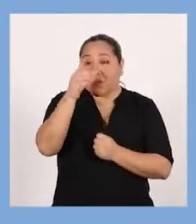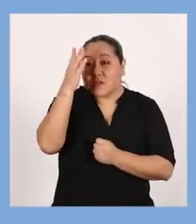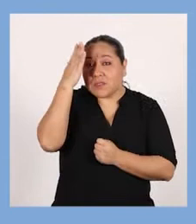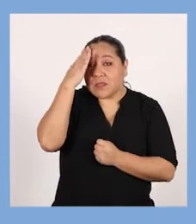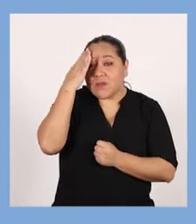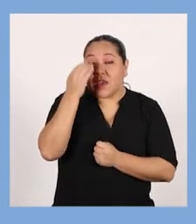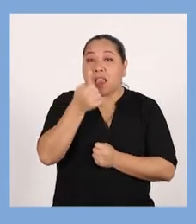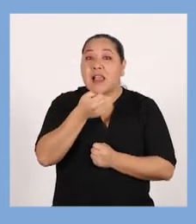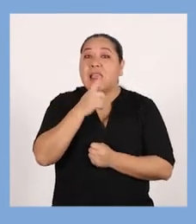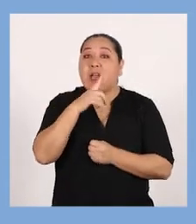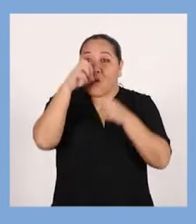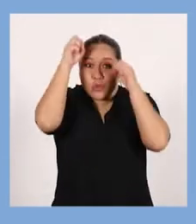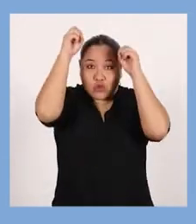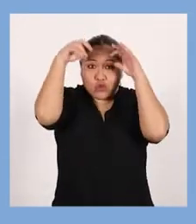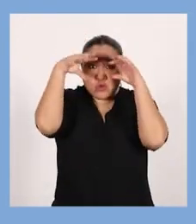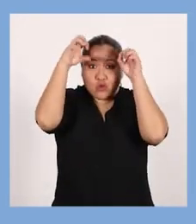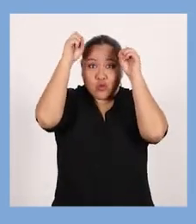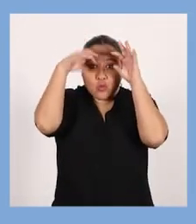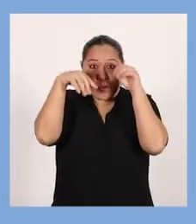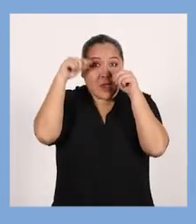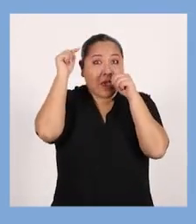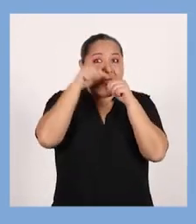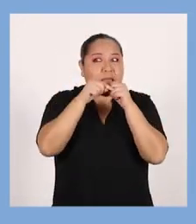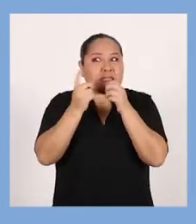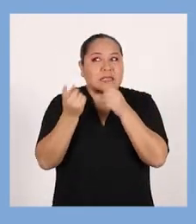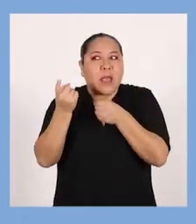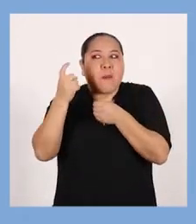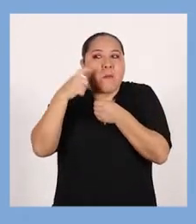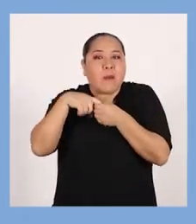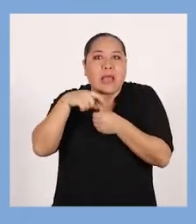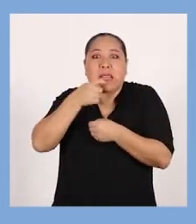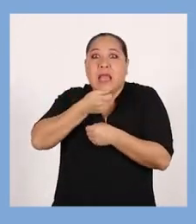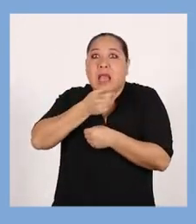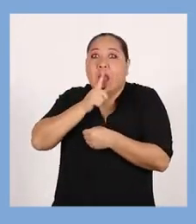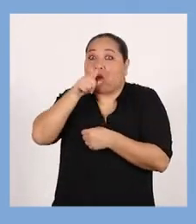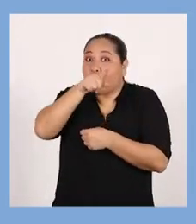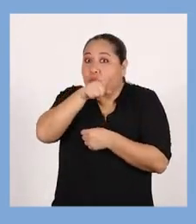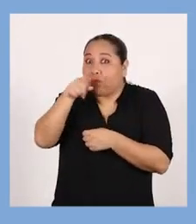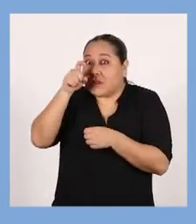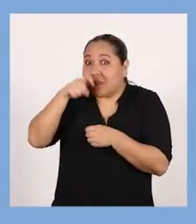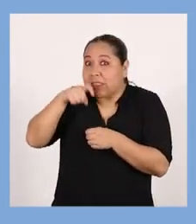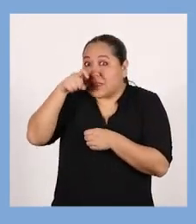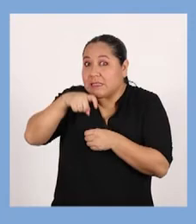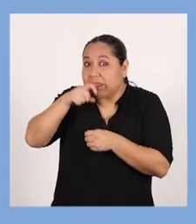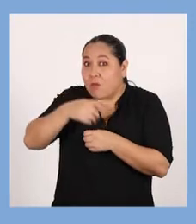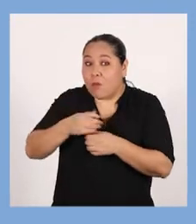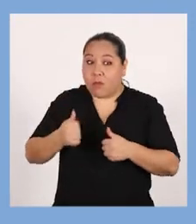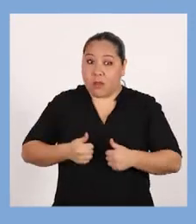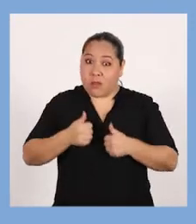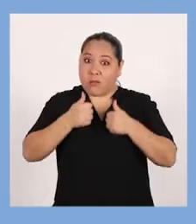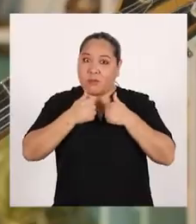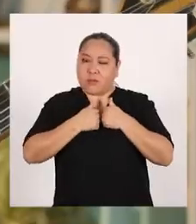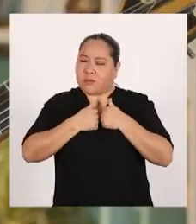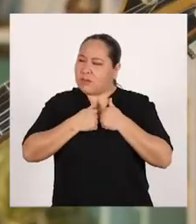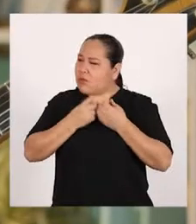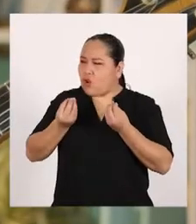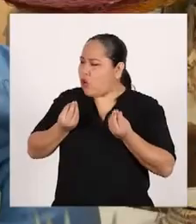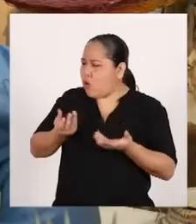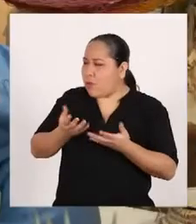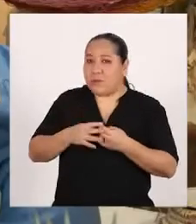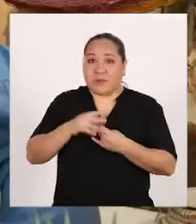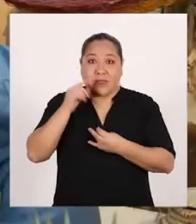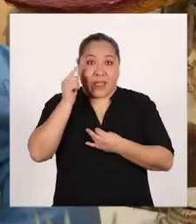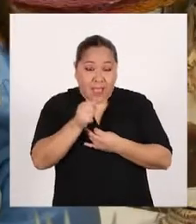¿Sabían que el agua de lluvia es parte del agua que necesitamos para poder vivir? ¿Cómo así?